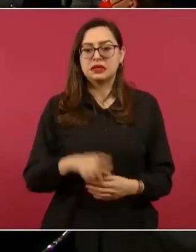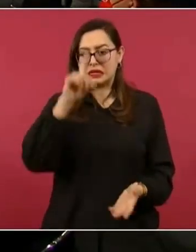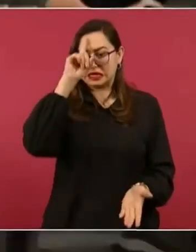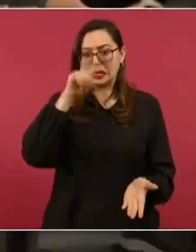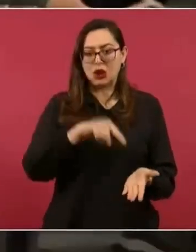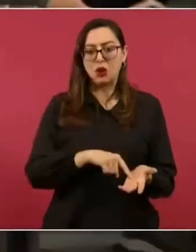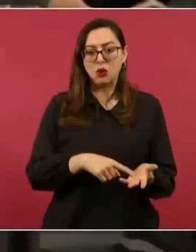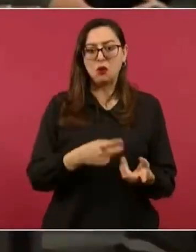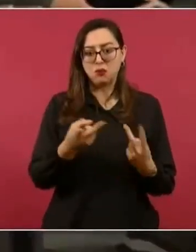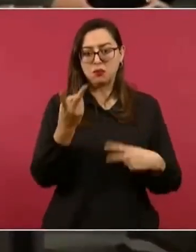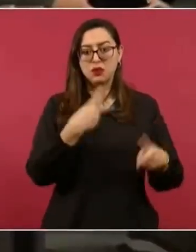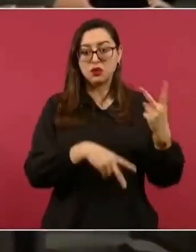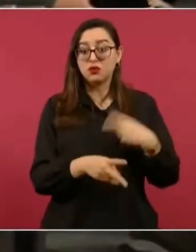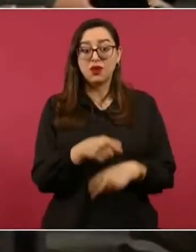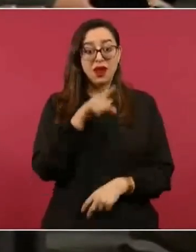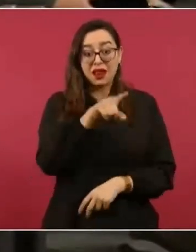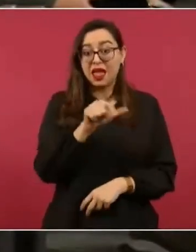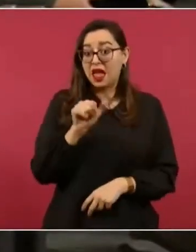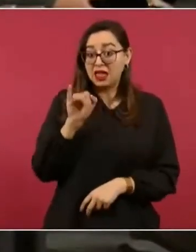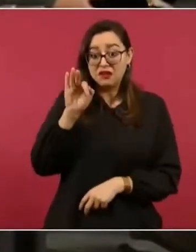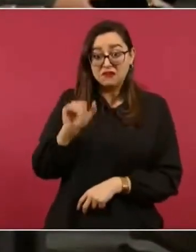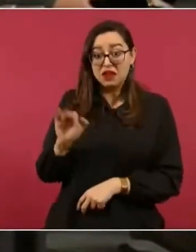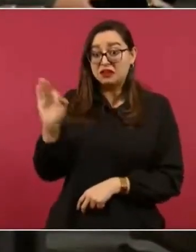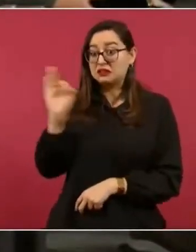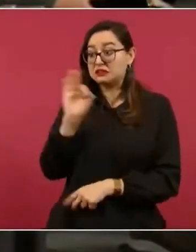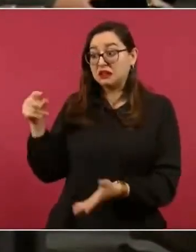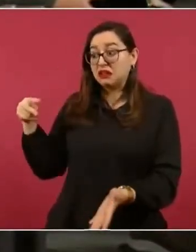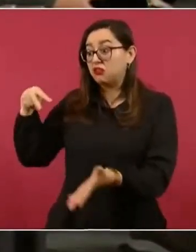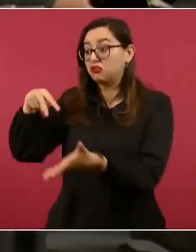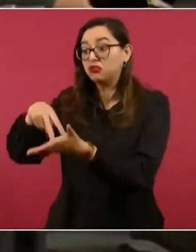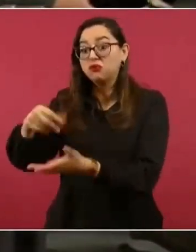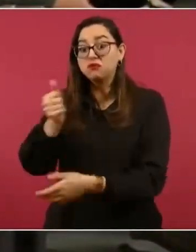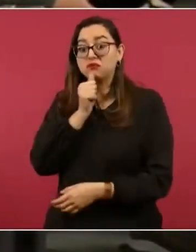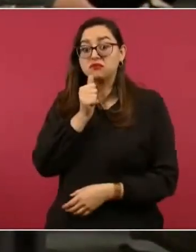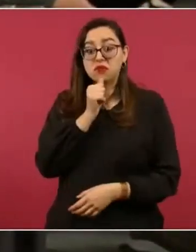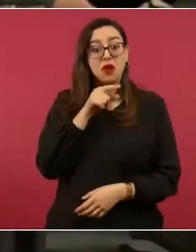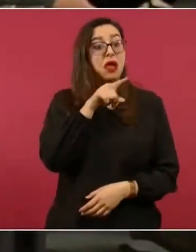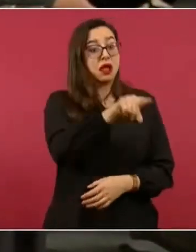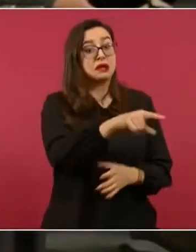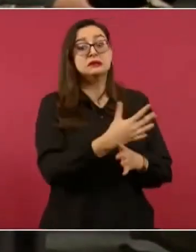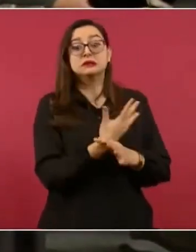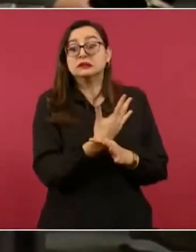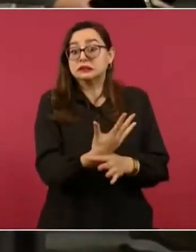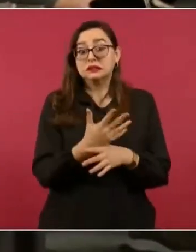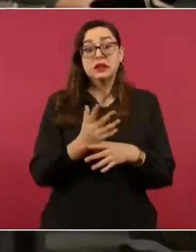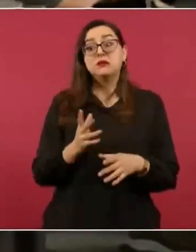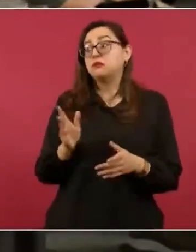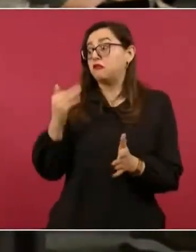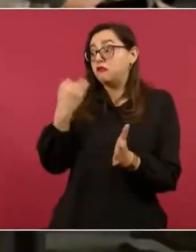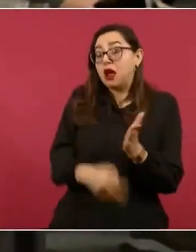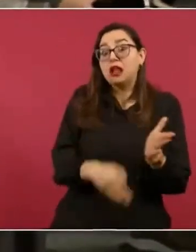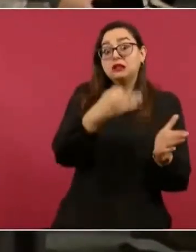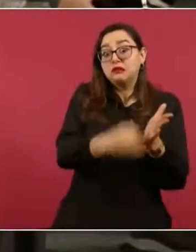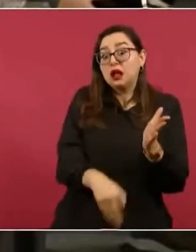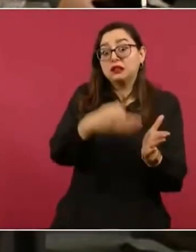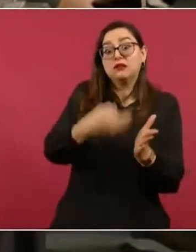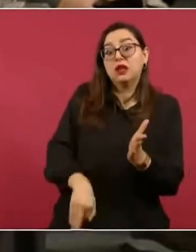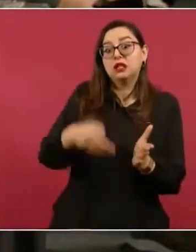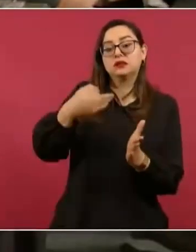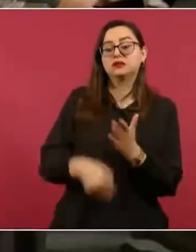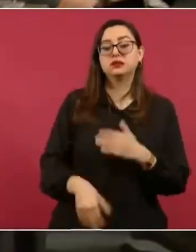justamente, haciendo estas revisiones. no ha ido, seguramente. Pues él asegura que ha estado trabajando de la mano y que incluso la Secretaría de